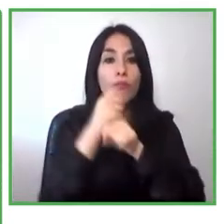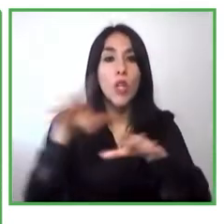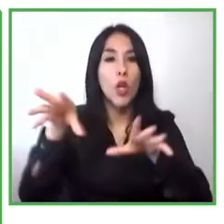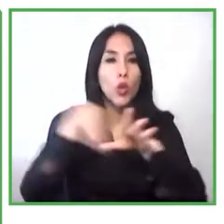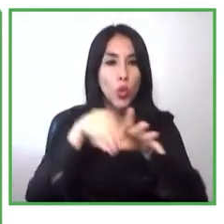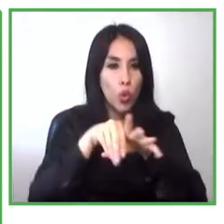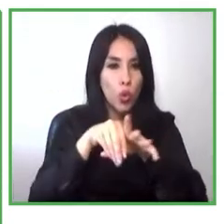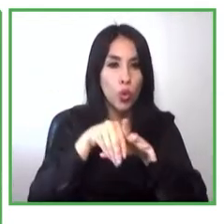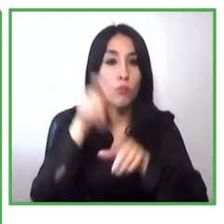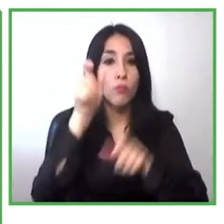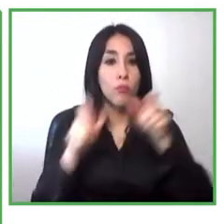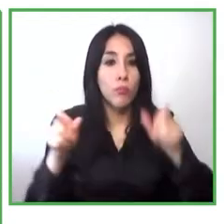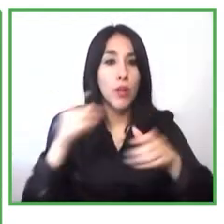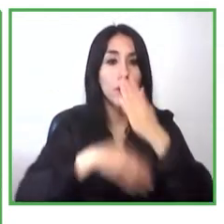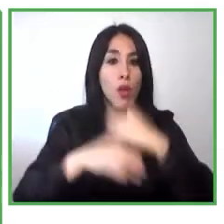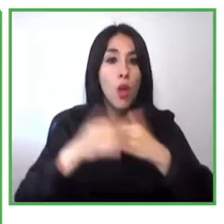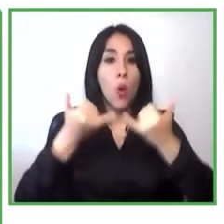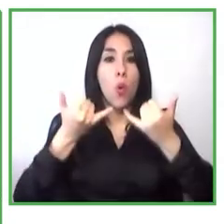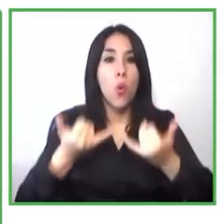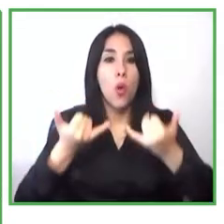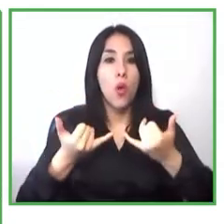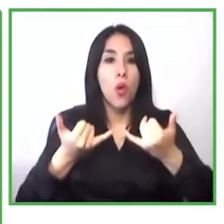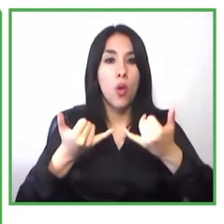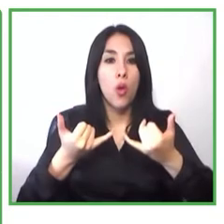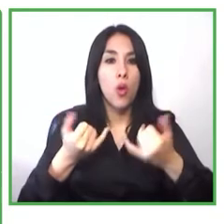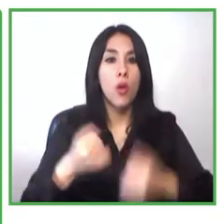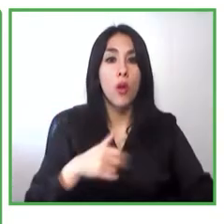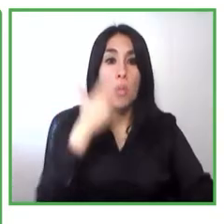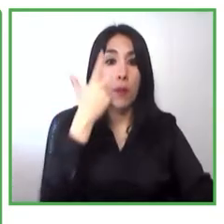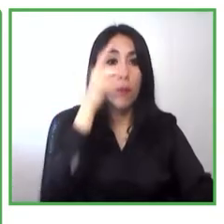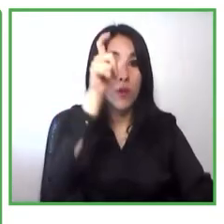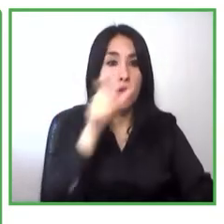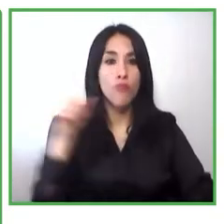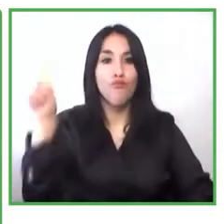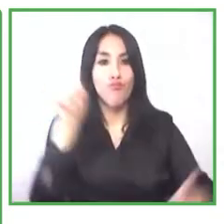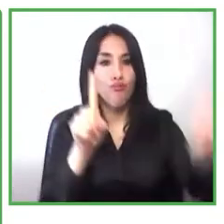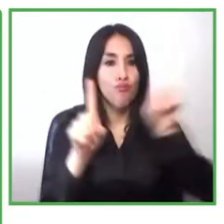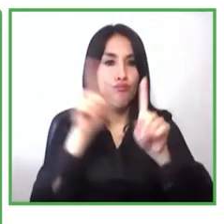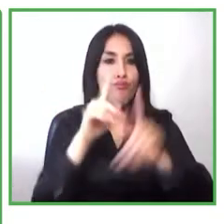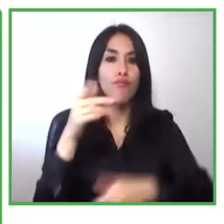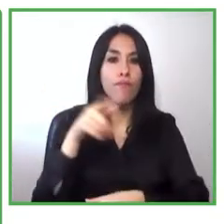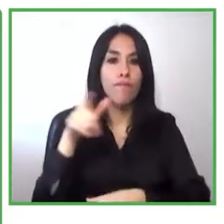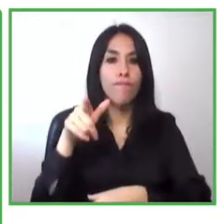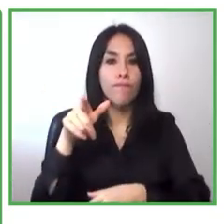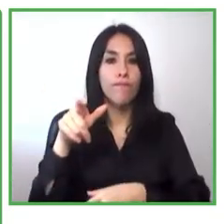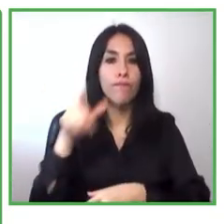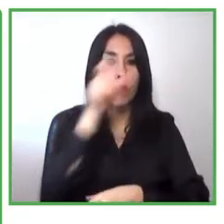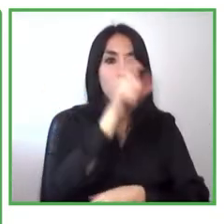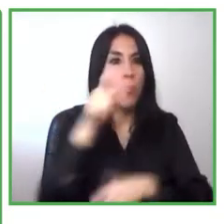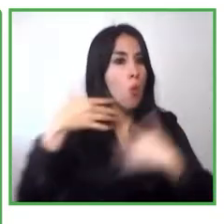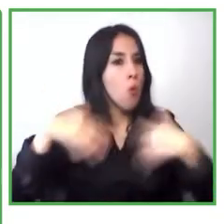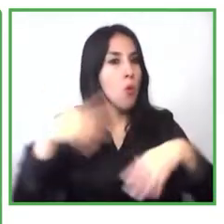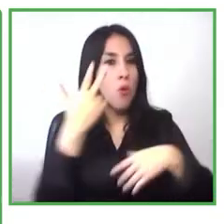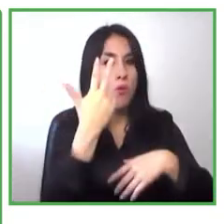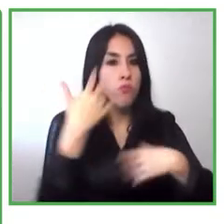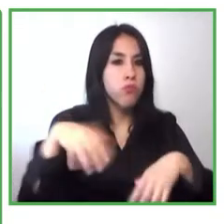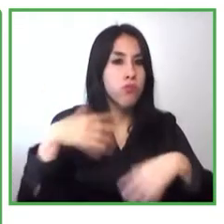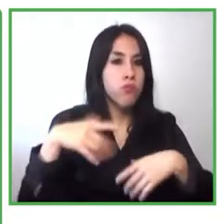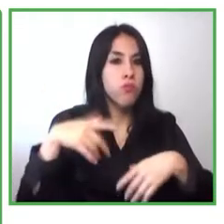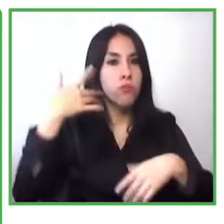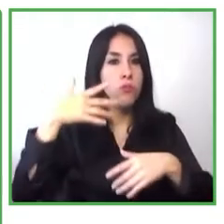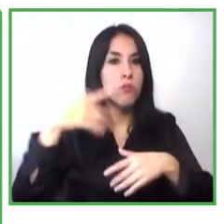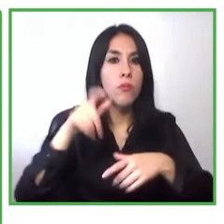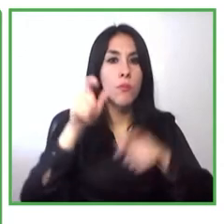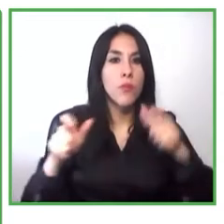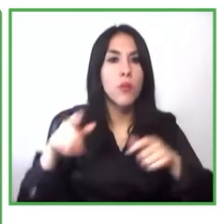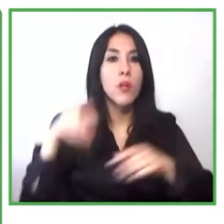lujo con unos casos que ejemplifican varios de los aspectos importantes a la hora de pensar en el emprendimiento de personas con discapacidad. Yo para